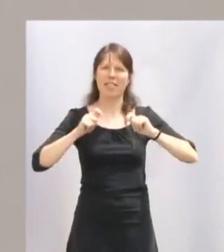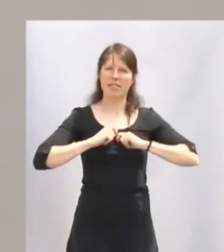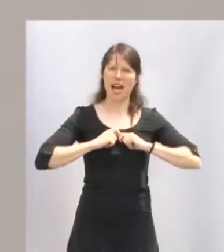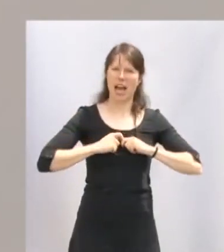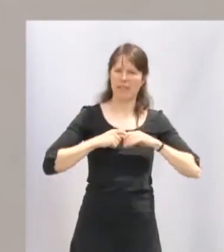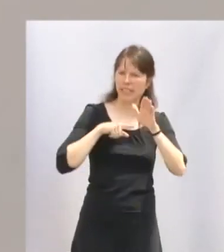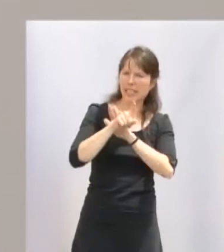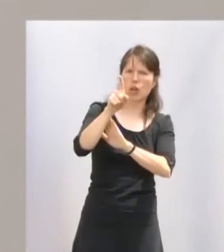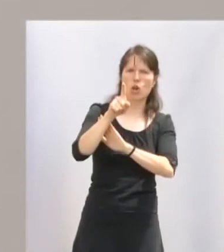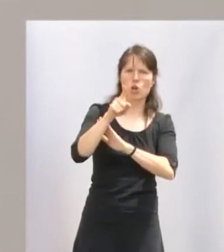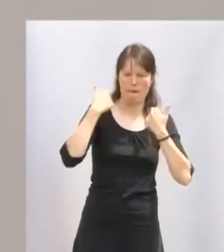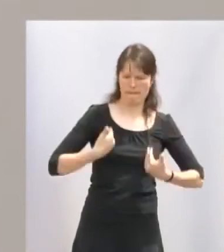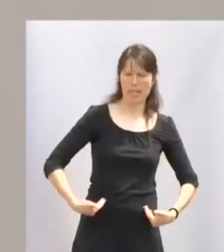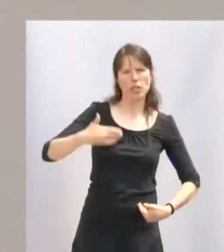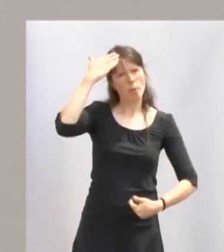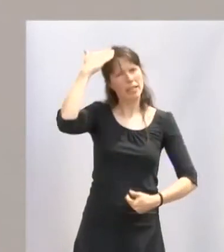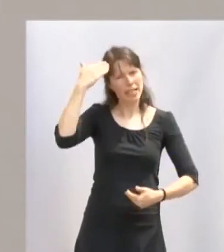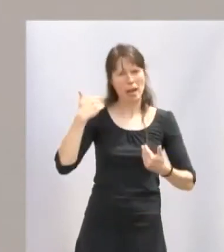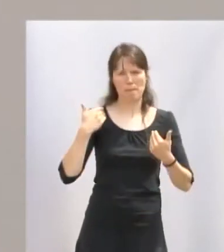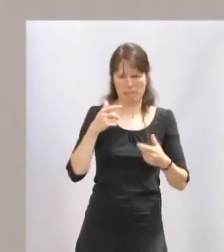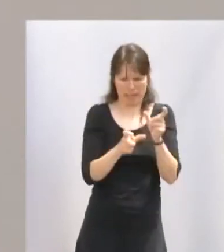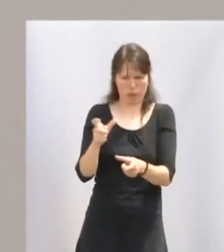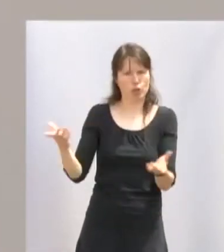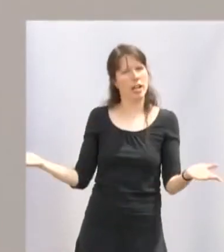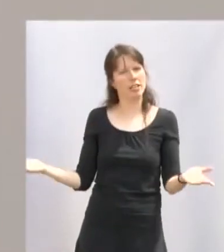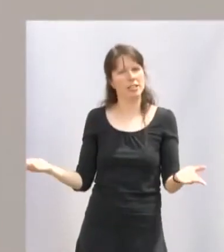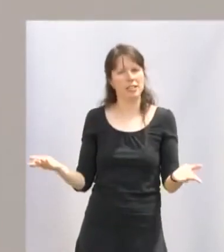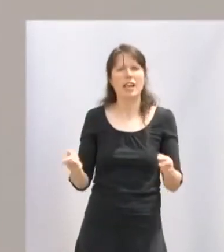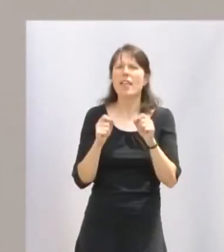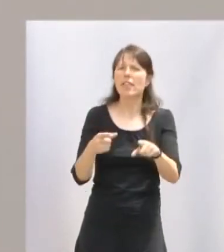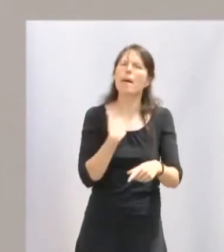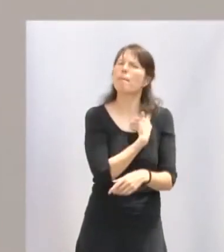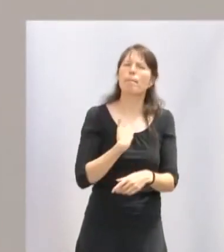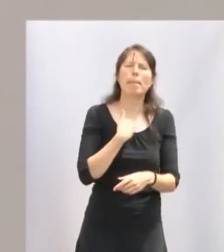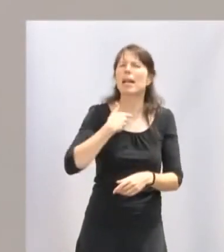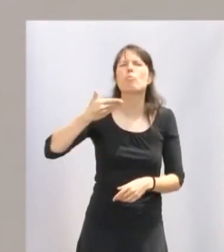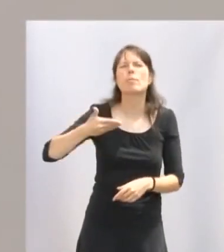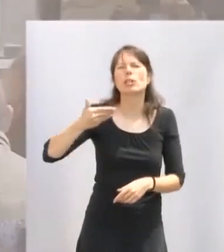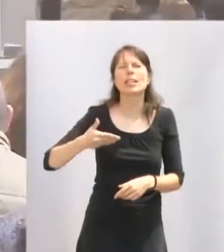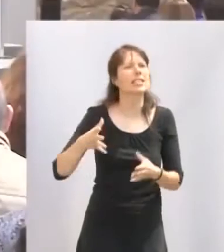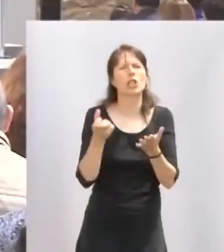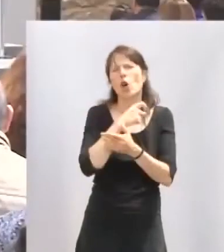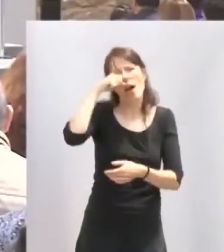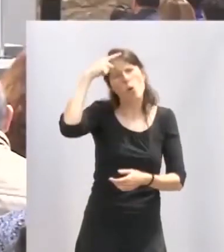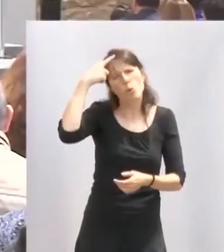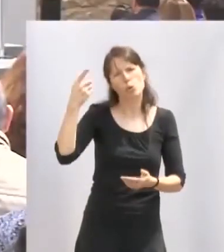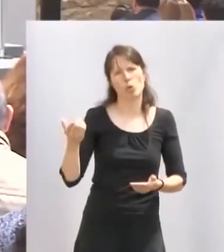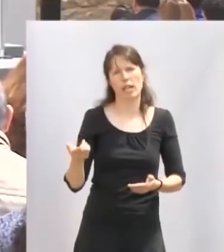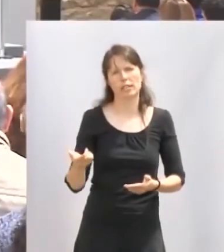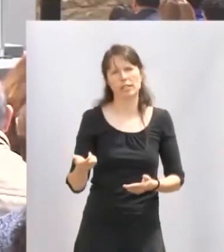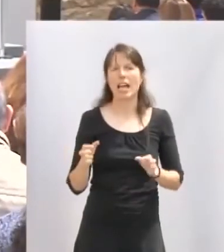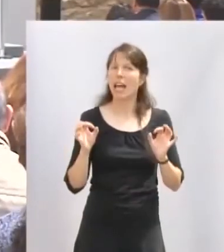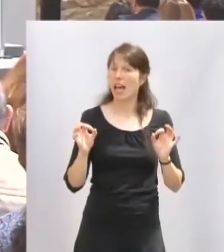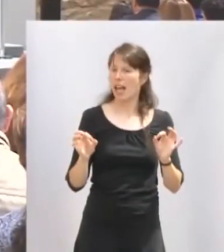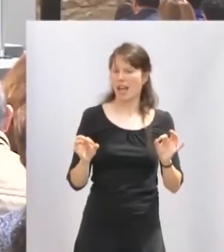físico y psíquico de las personas, ejerce un papel trascendental en todas las civilizaciones. Es una